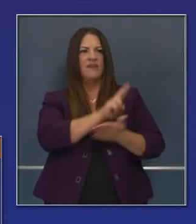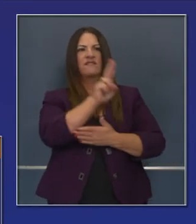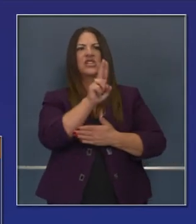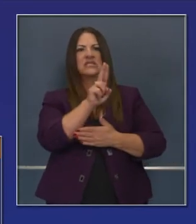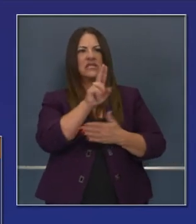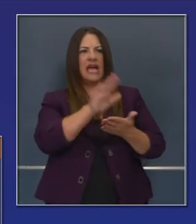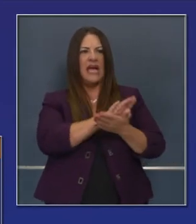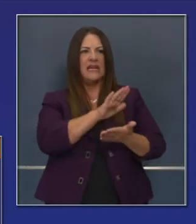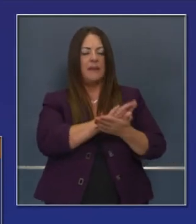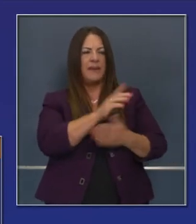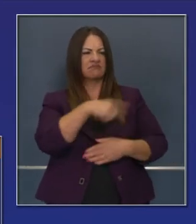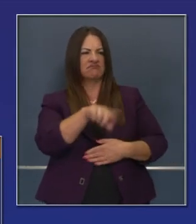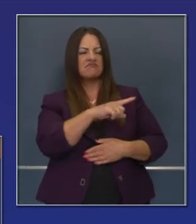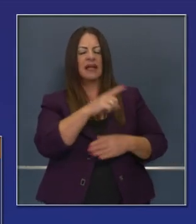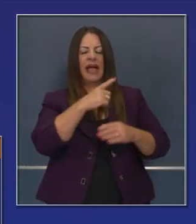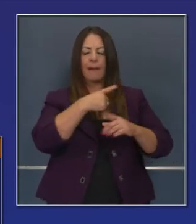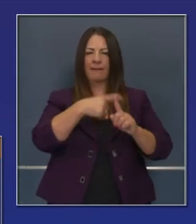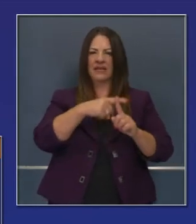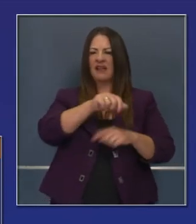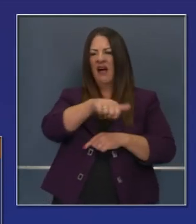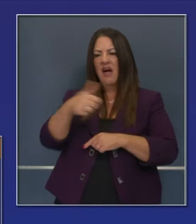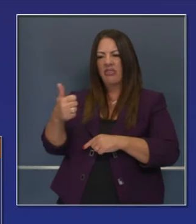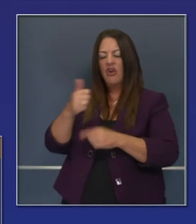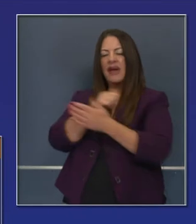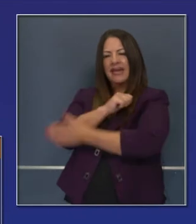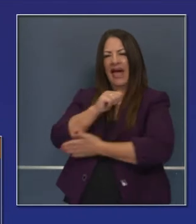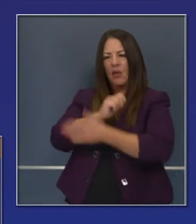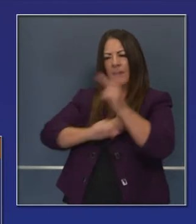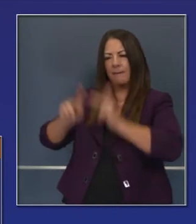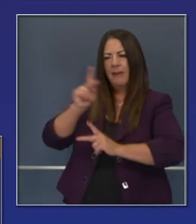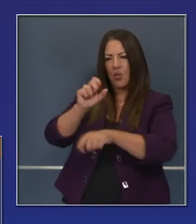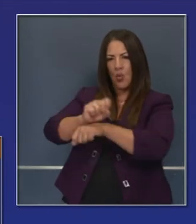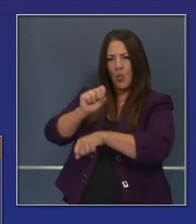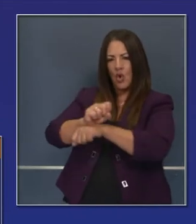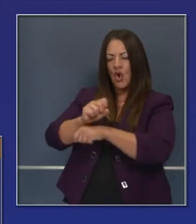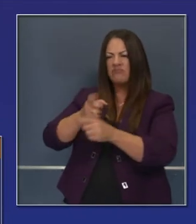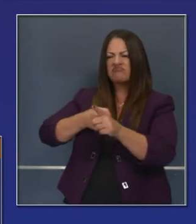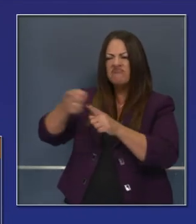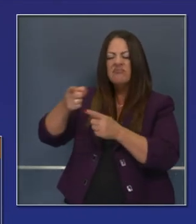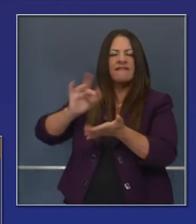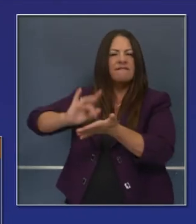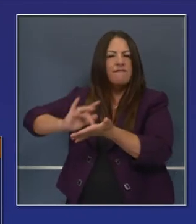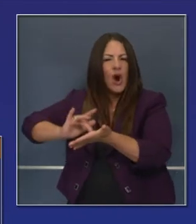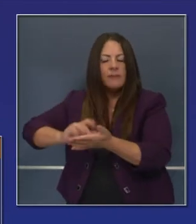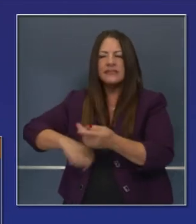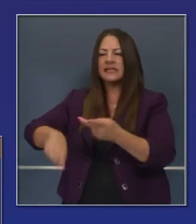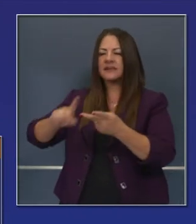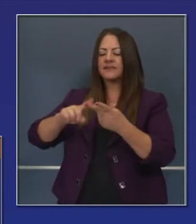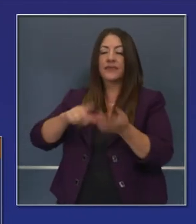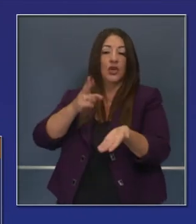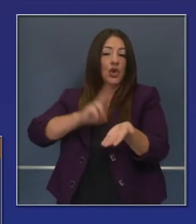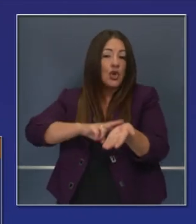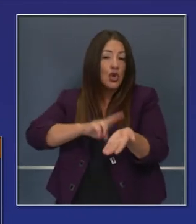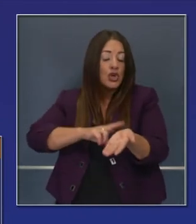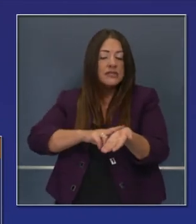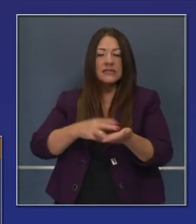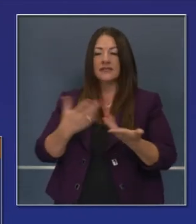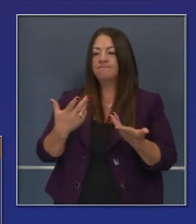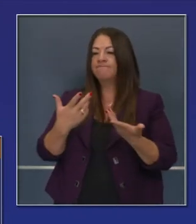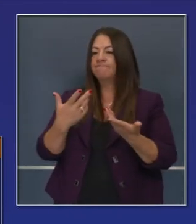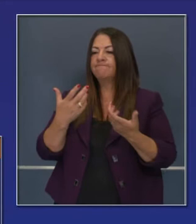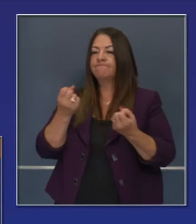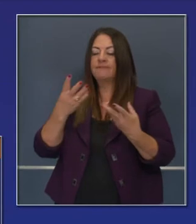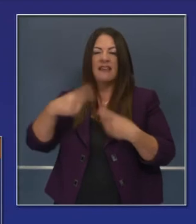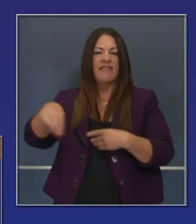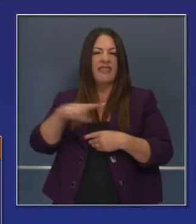estimadas en el estado, sino también a nivel local, con farmacias, enfermeras que